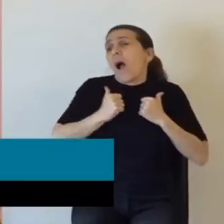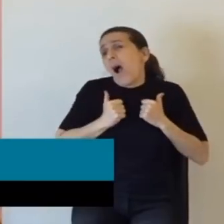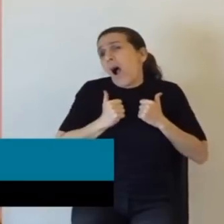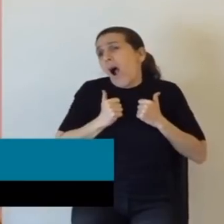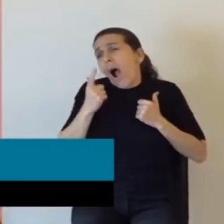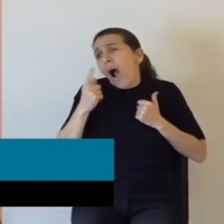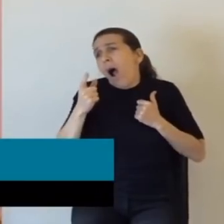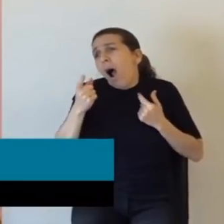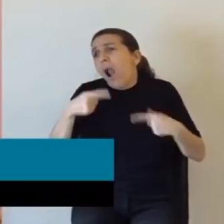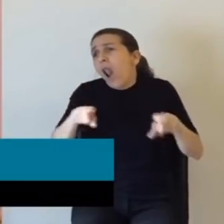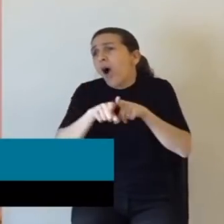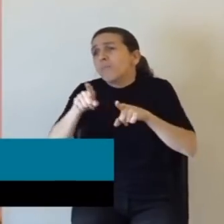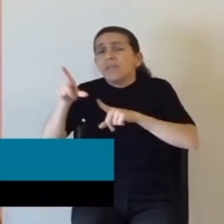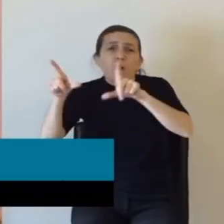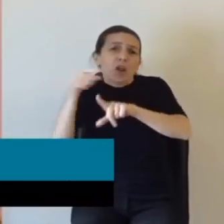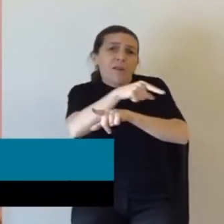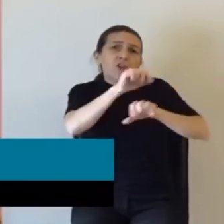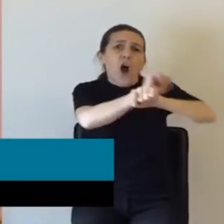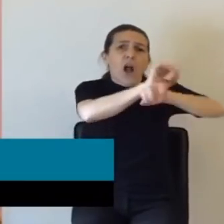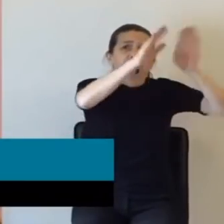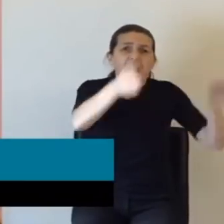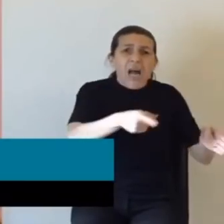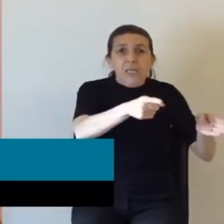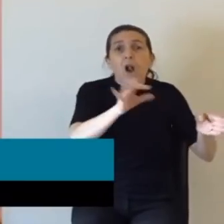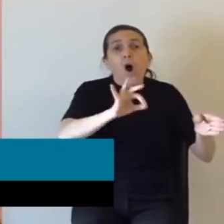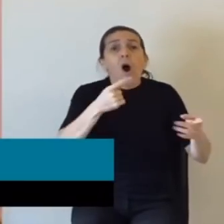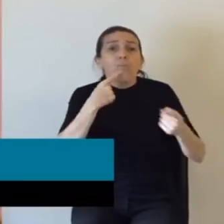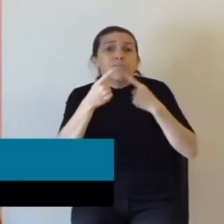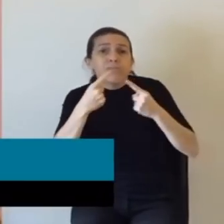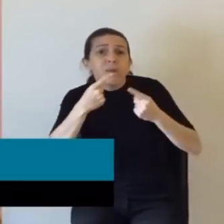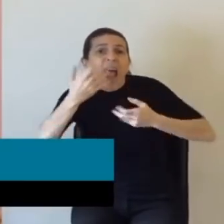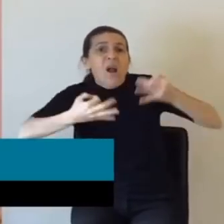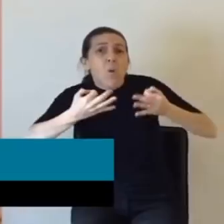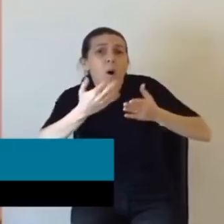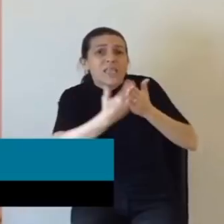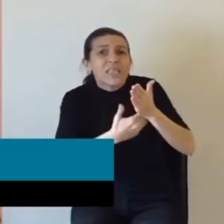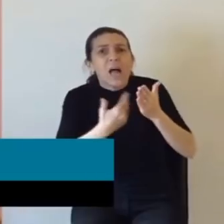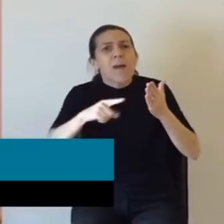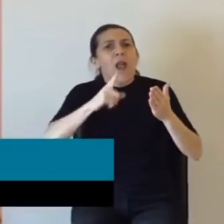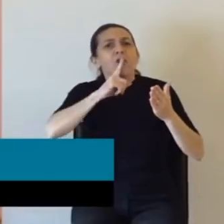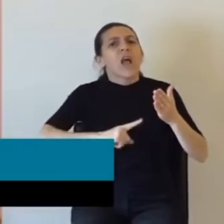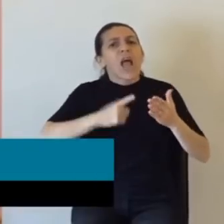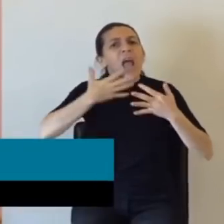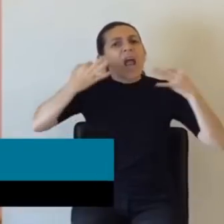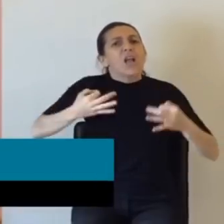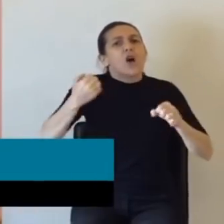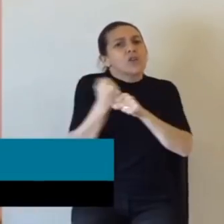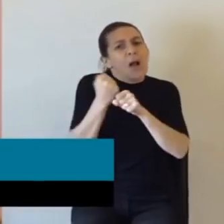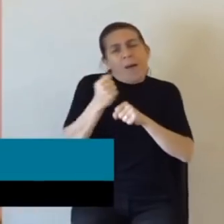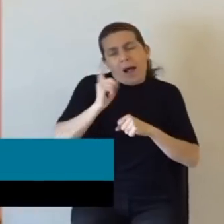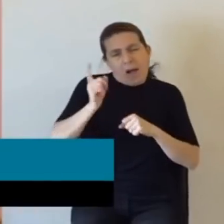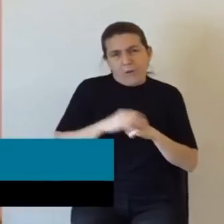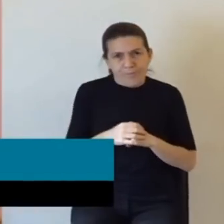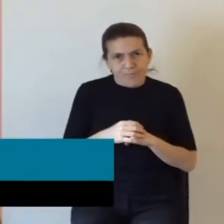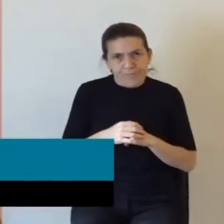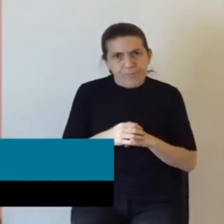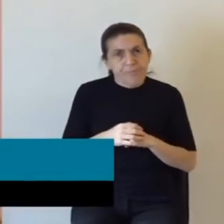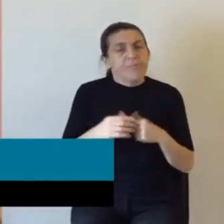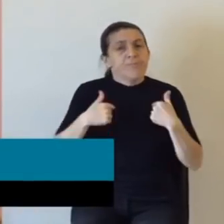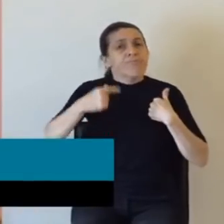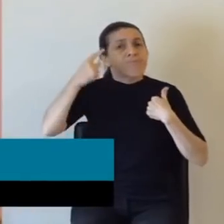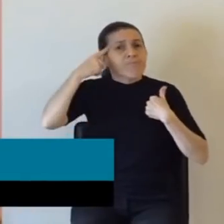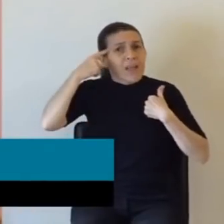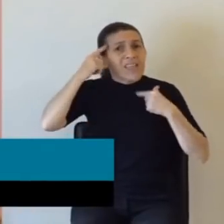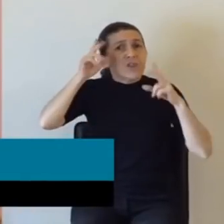por el otro lado se legisla con encuestas en la mano y con ninguna seriedad y con mucha demagogia. Creo que toda